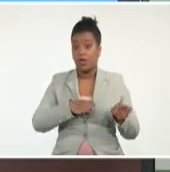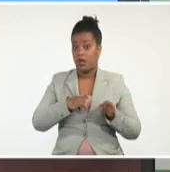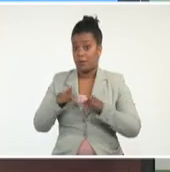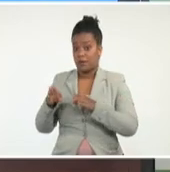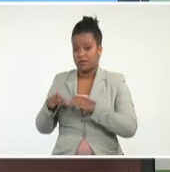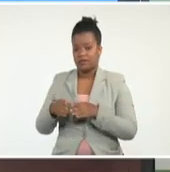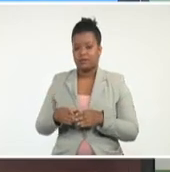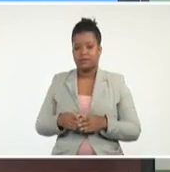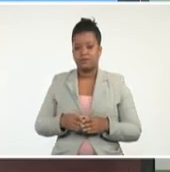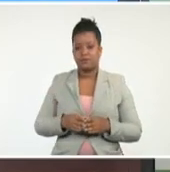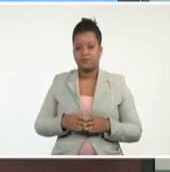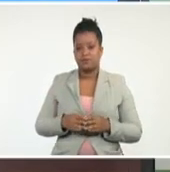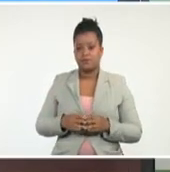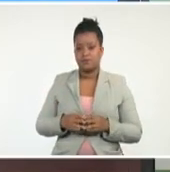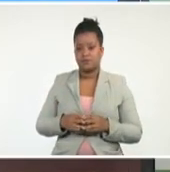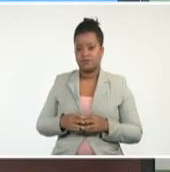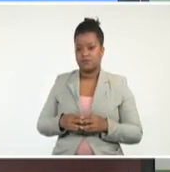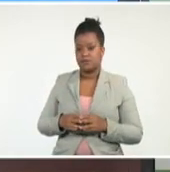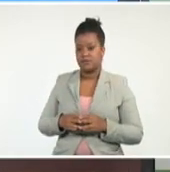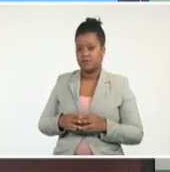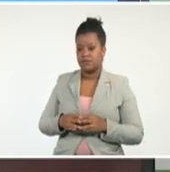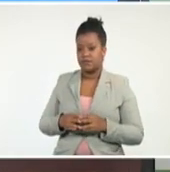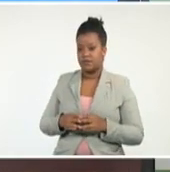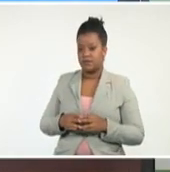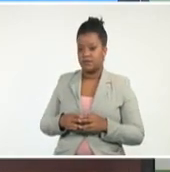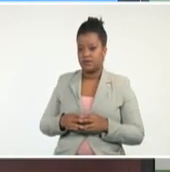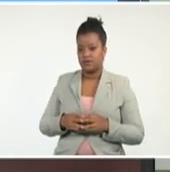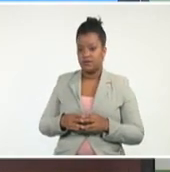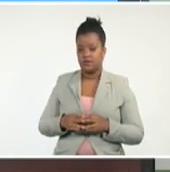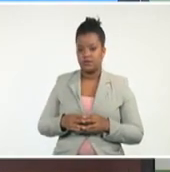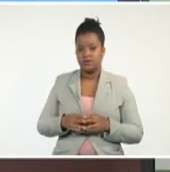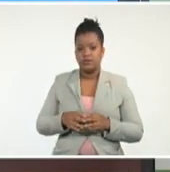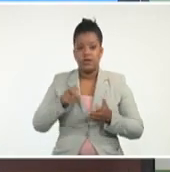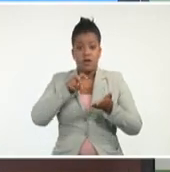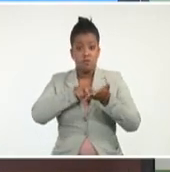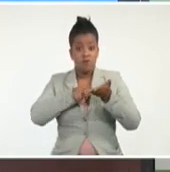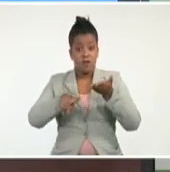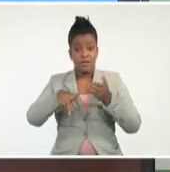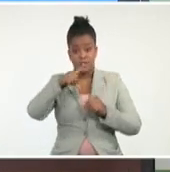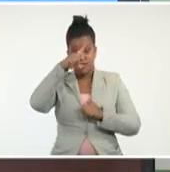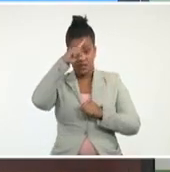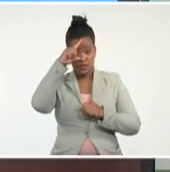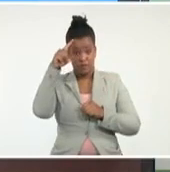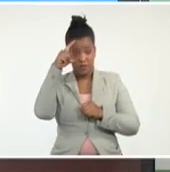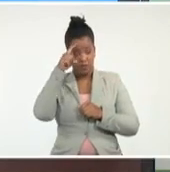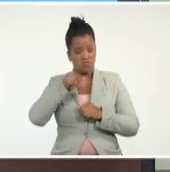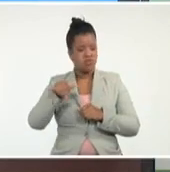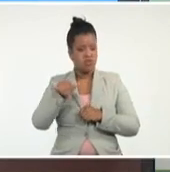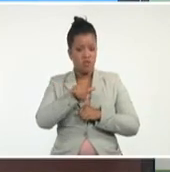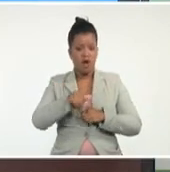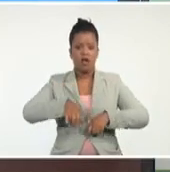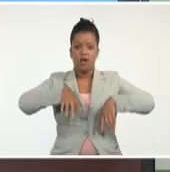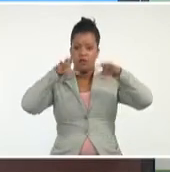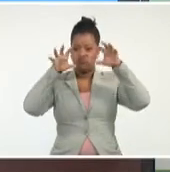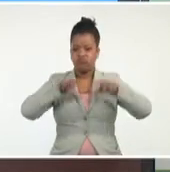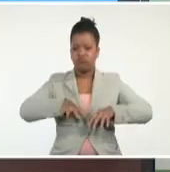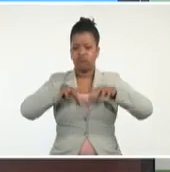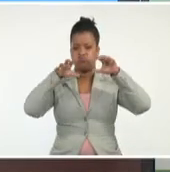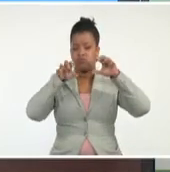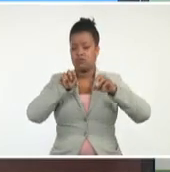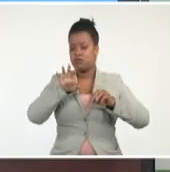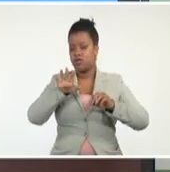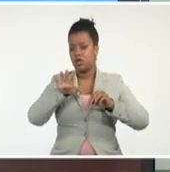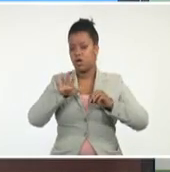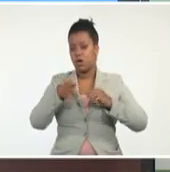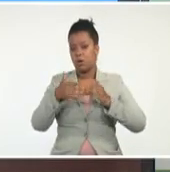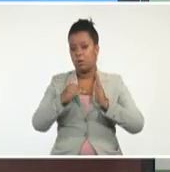191 milímetros en topes de Collantes, también en la provincia de Santi Espíritu, y también desde las 5 hasta las 11 de la mañana.